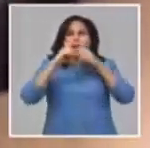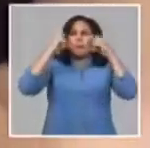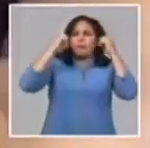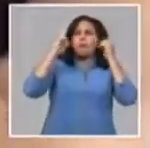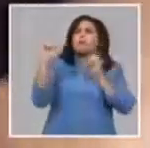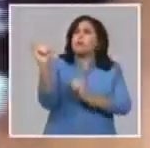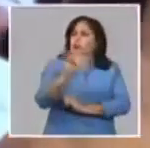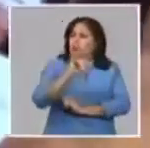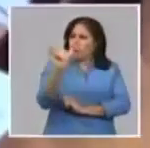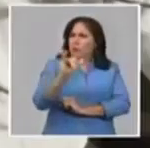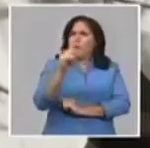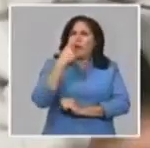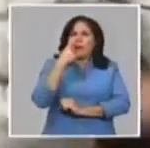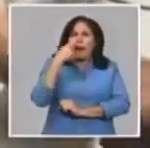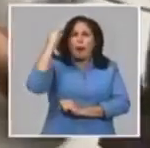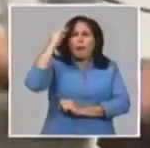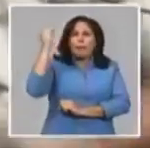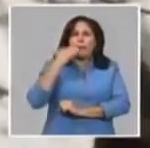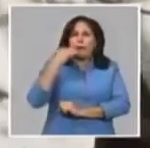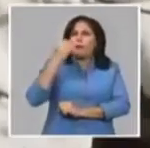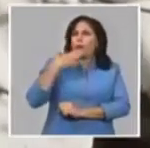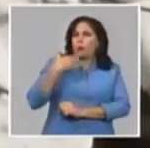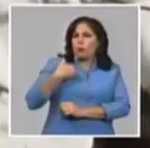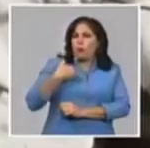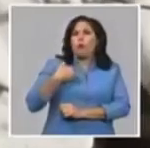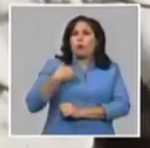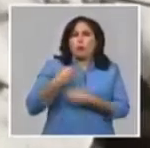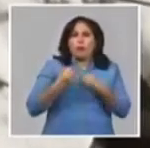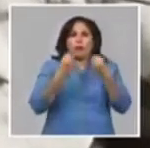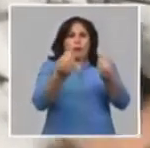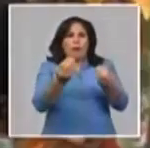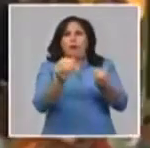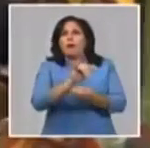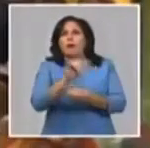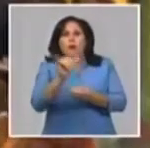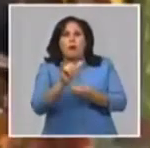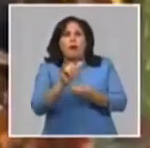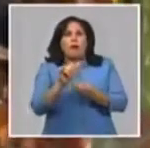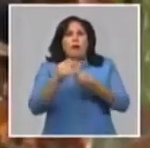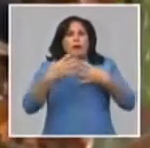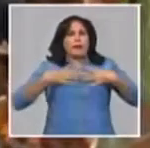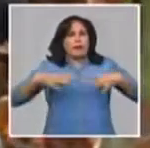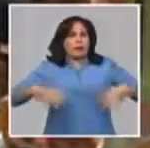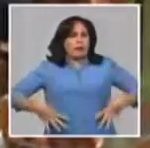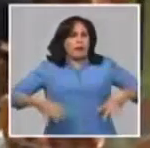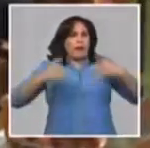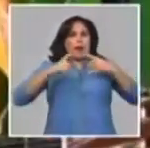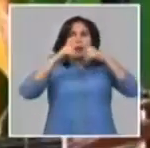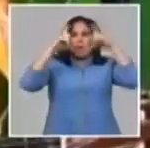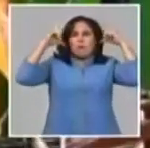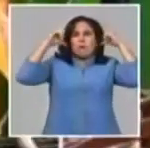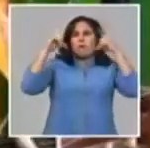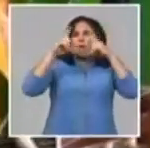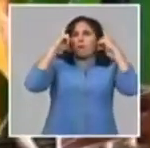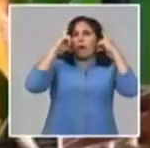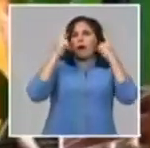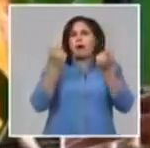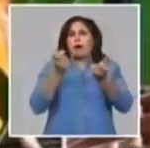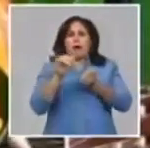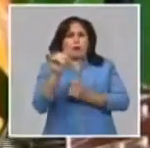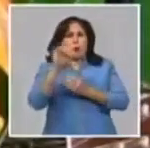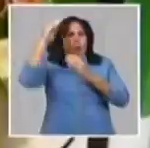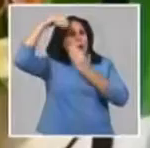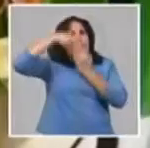máscaras de protección y de kits que se han entregado de trajes y máscaras para nuestros médicos,